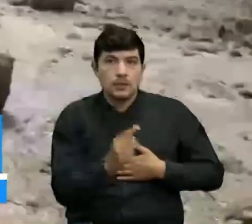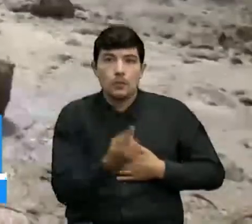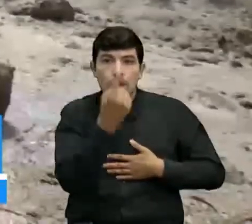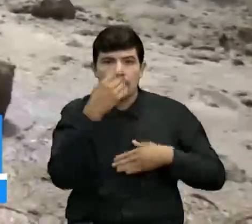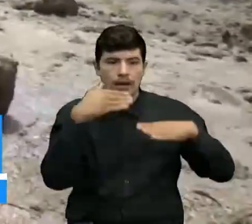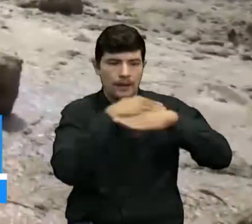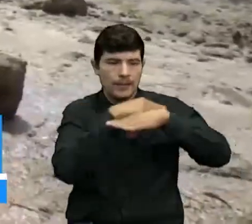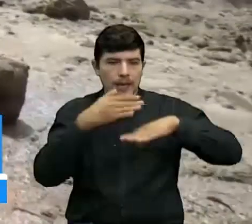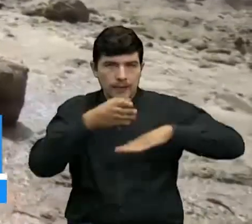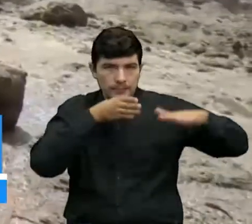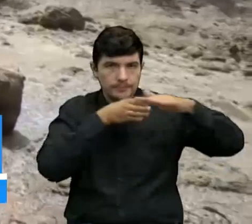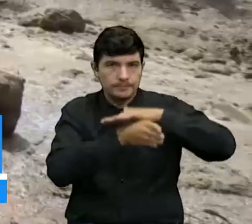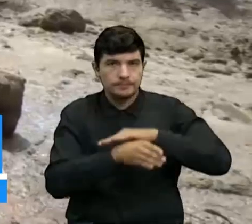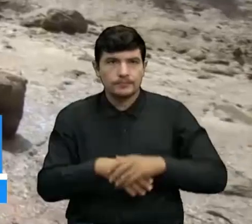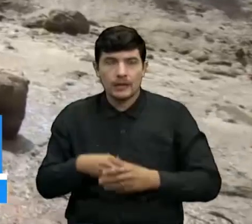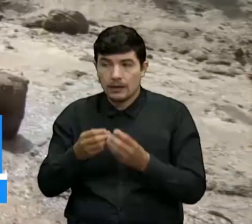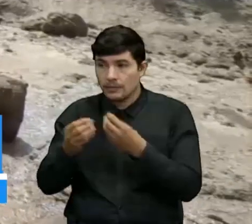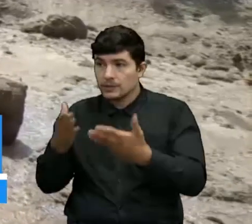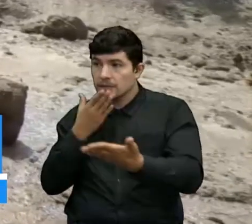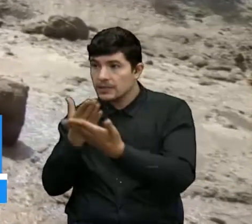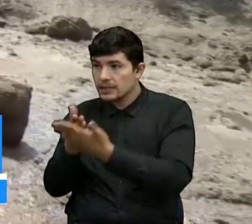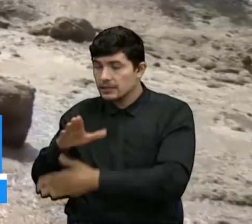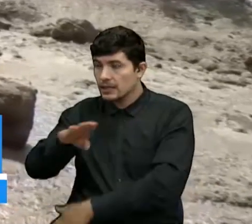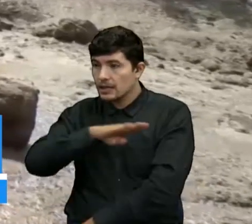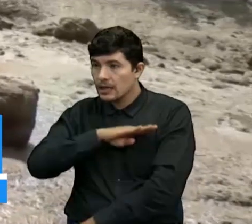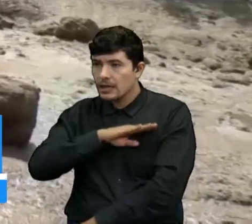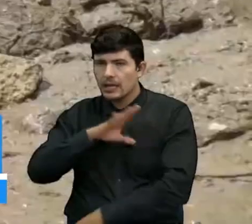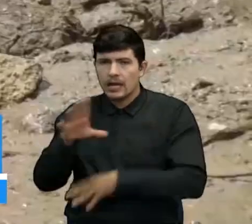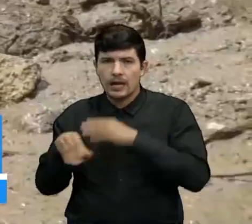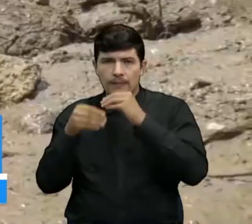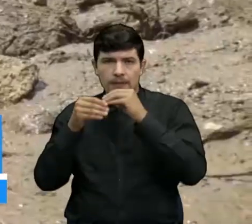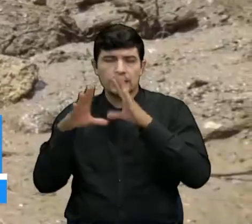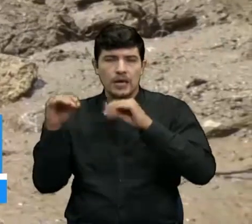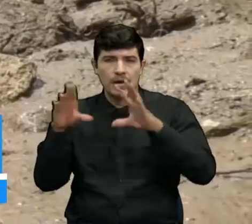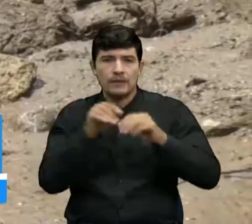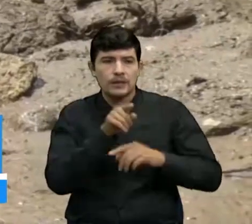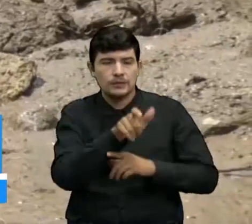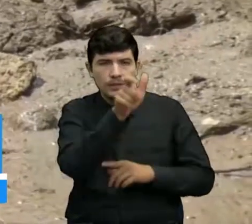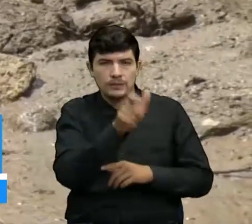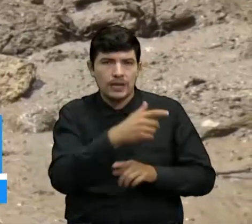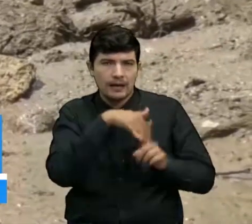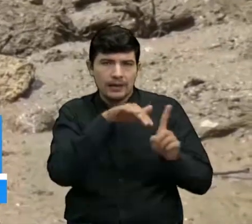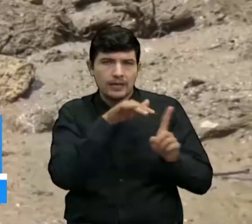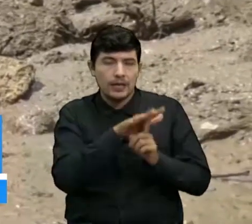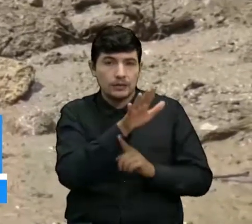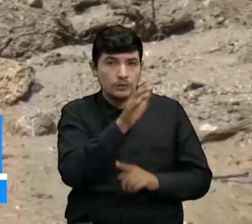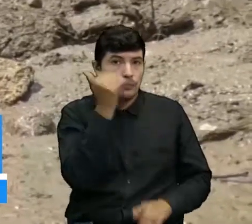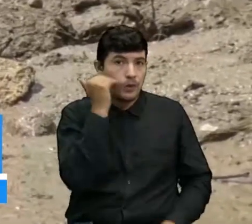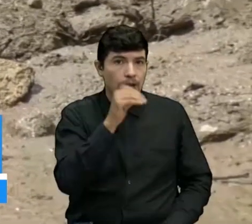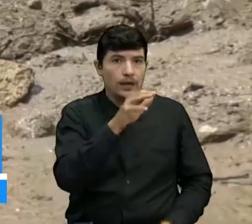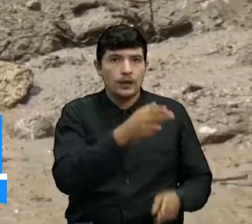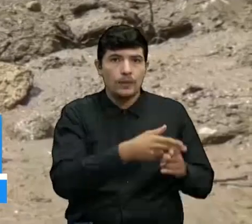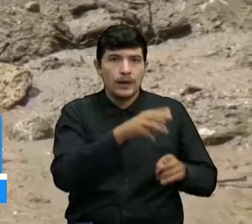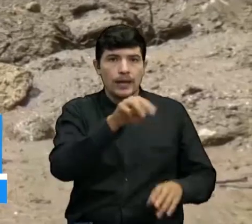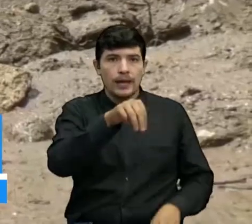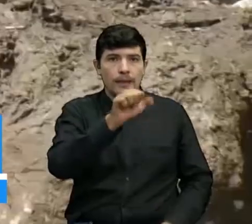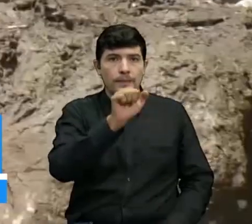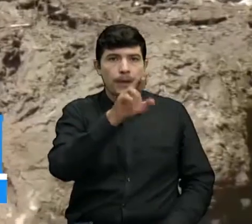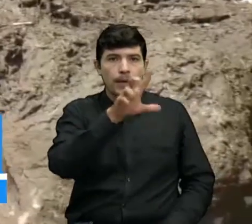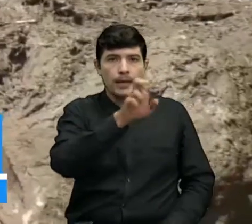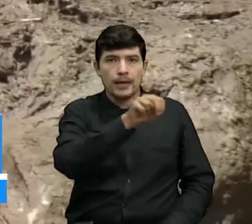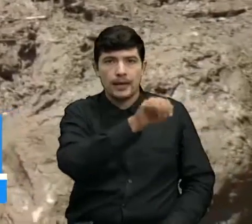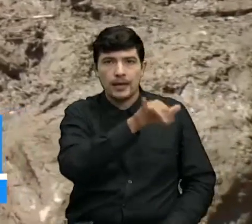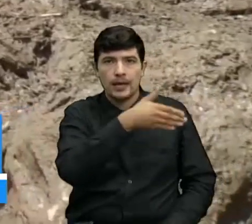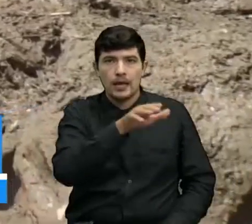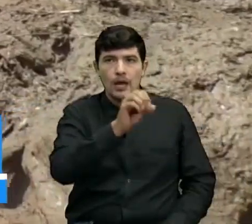Alcalde, muchas gracias. Vamos a hablar también con una de las personas damnificadas, ella es Marlene Hormiga. Le damos la bienvenida y hablemos